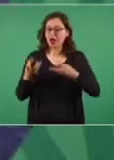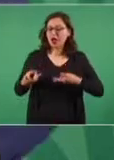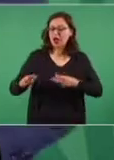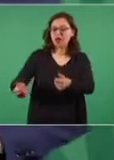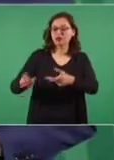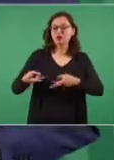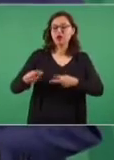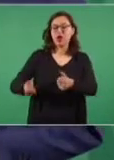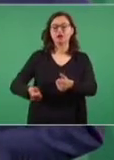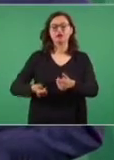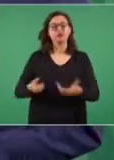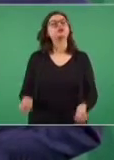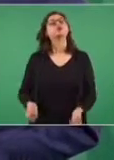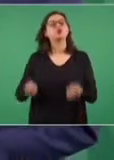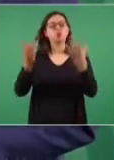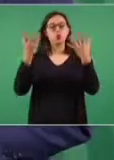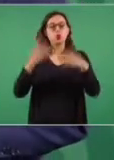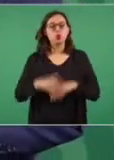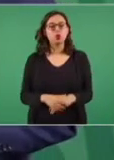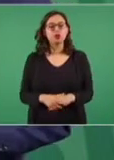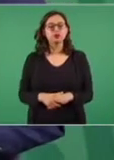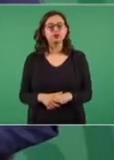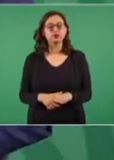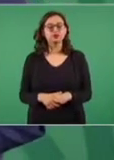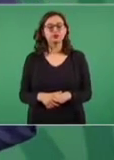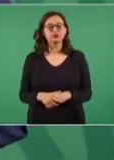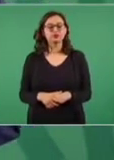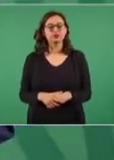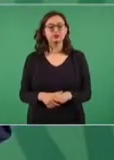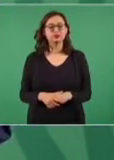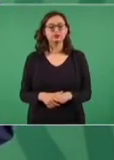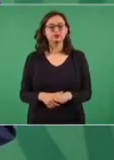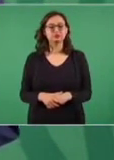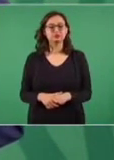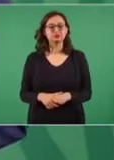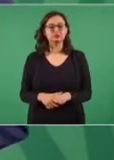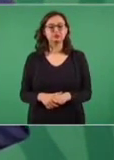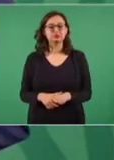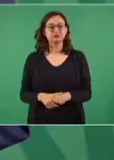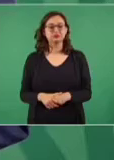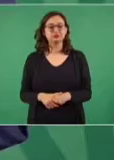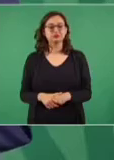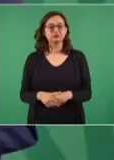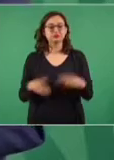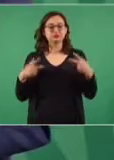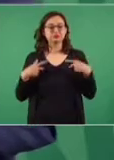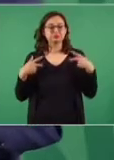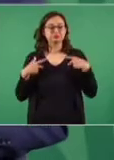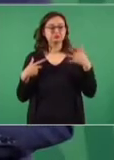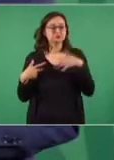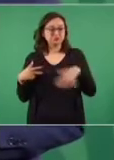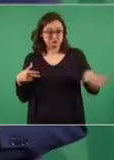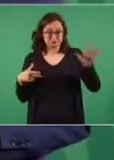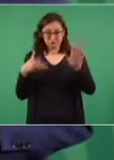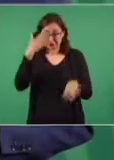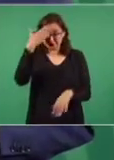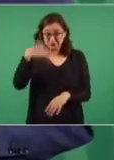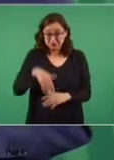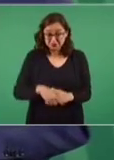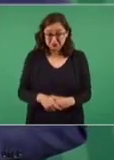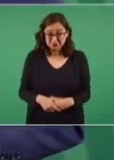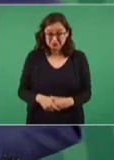hablaran bien del gobierno? Pues nada más en el sexenio pasado,